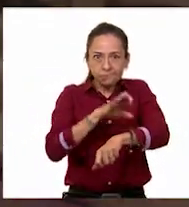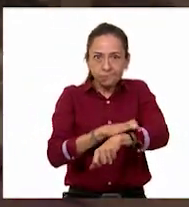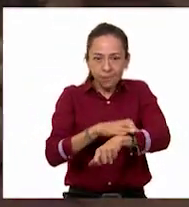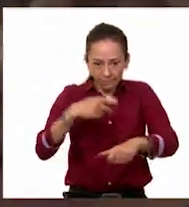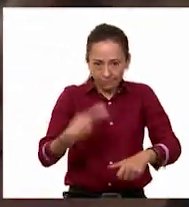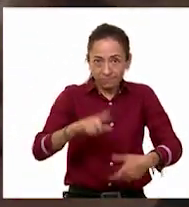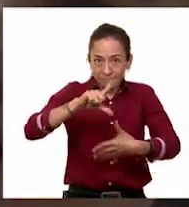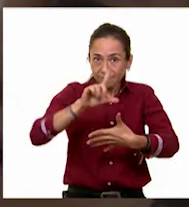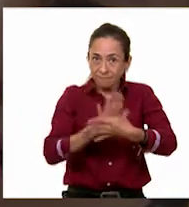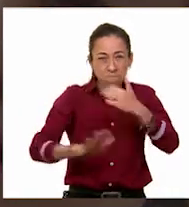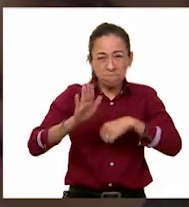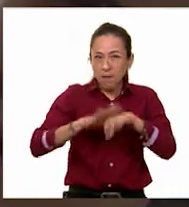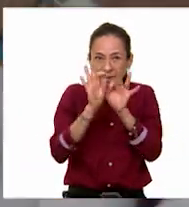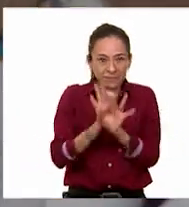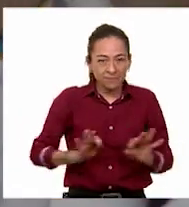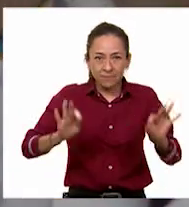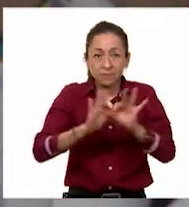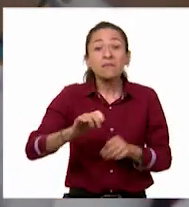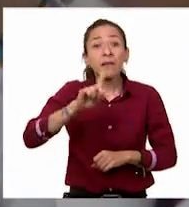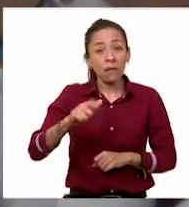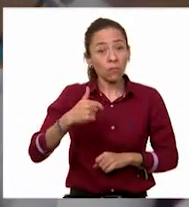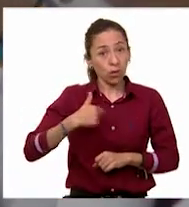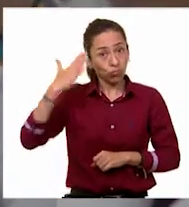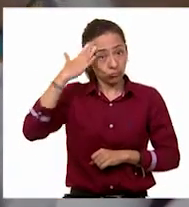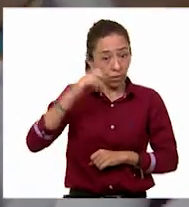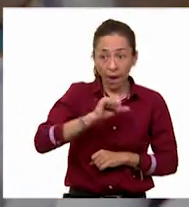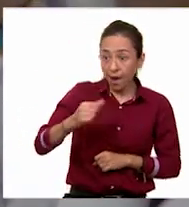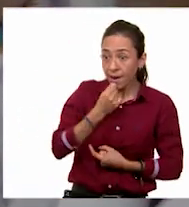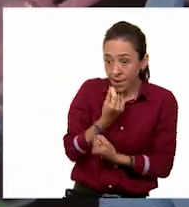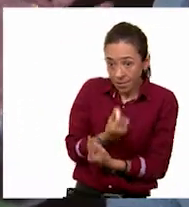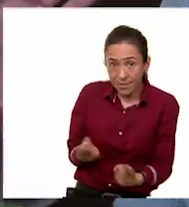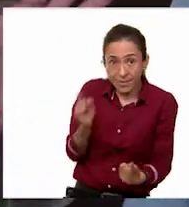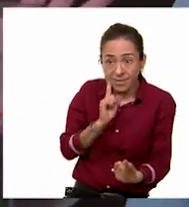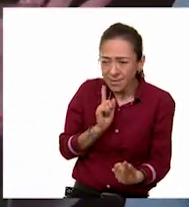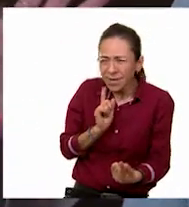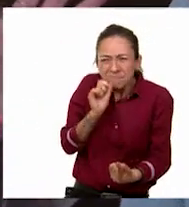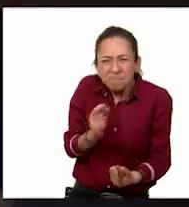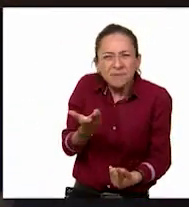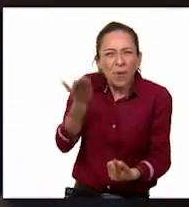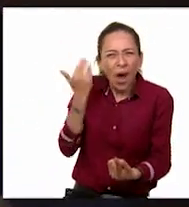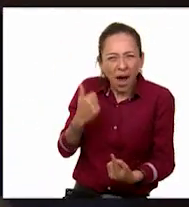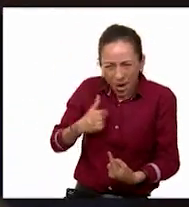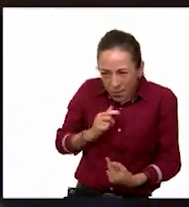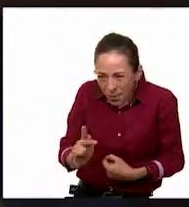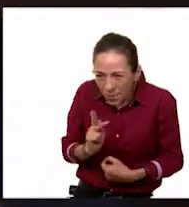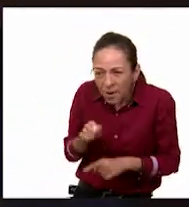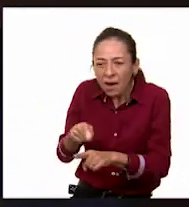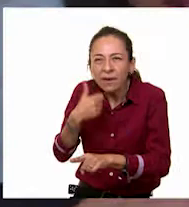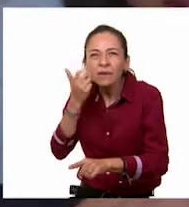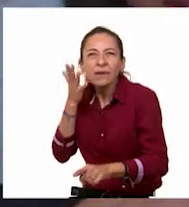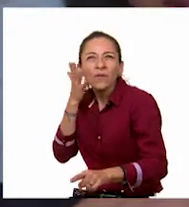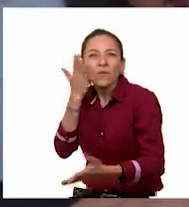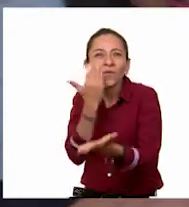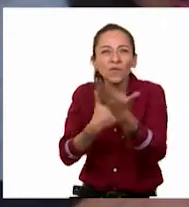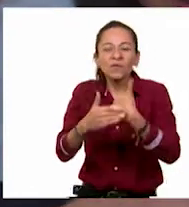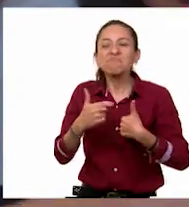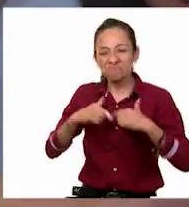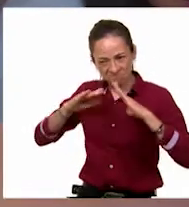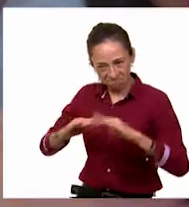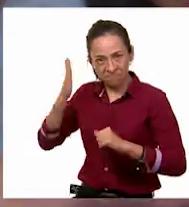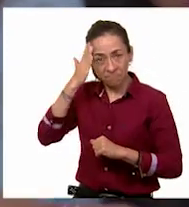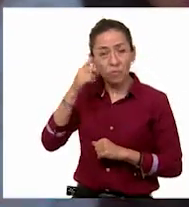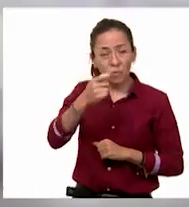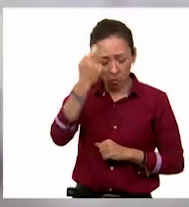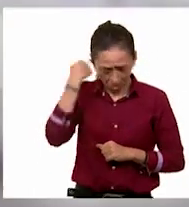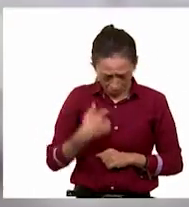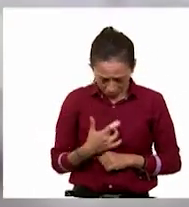importantes de Latinoamérica. Además, de convertirme en mentora de muchas niñas que, como yo, les gustaría llegar muy